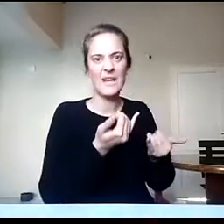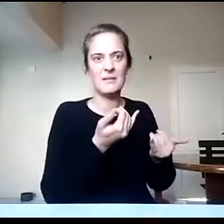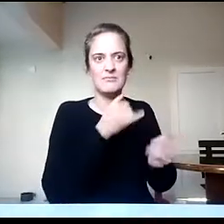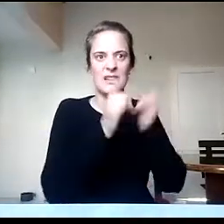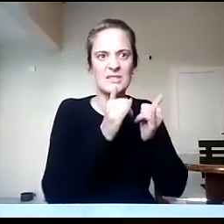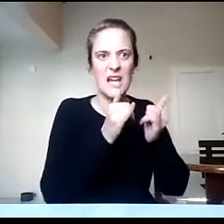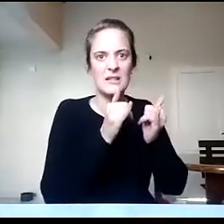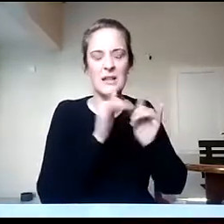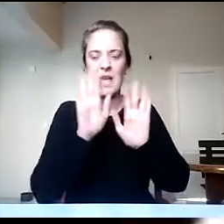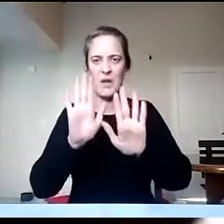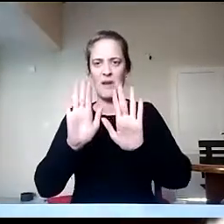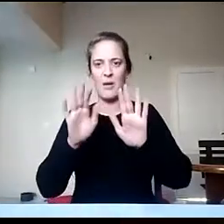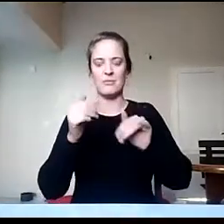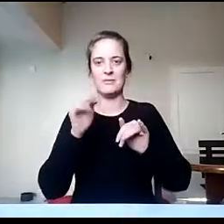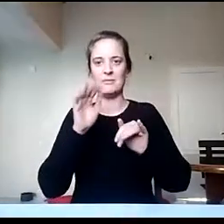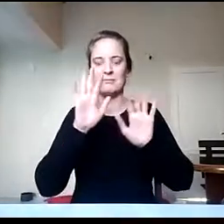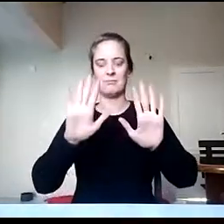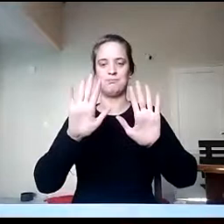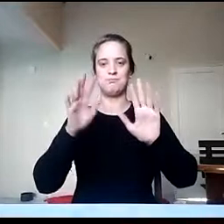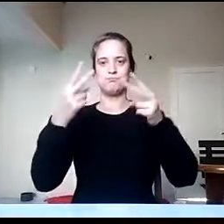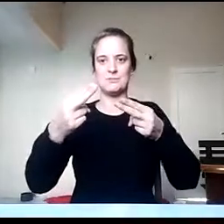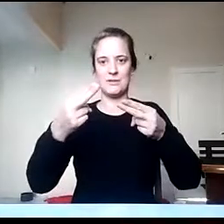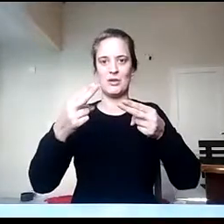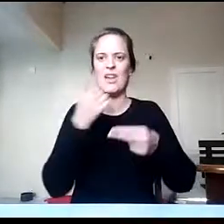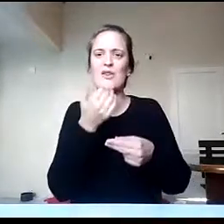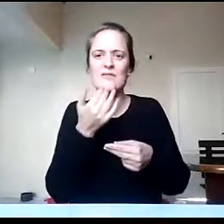todo congelado. No sé si estamos saliendo bien.